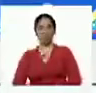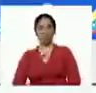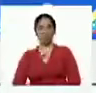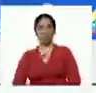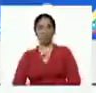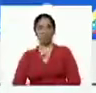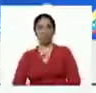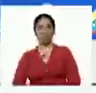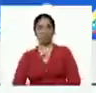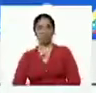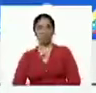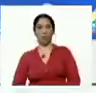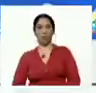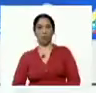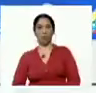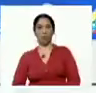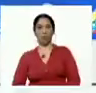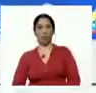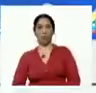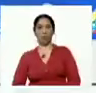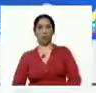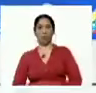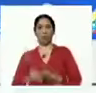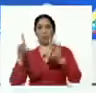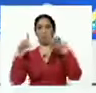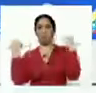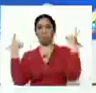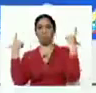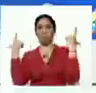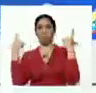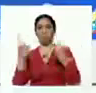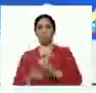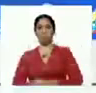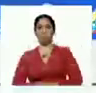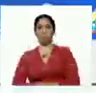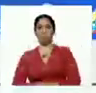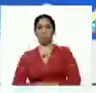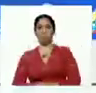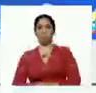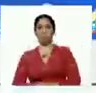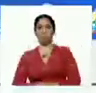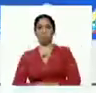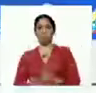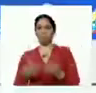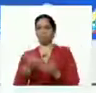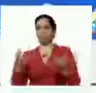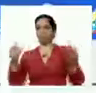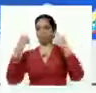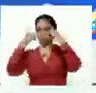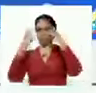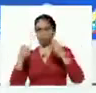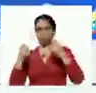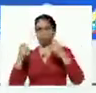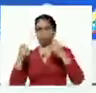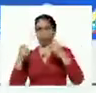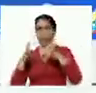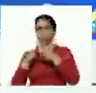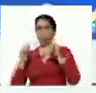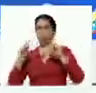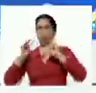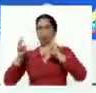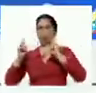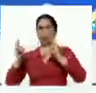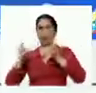Jesús Laya de La Guaira, un experto en todo el tema de la pesca, para que lidere los movimientos de